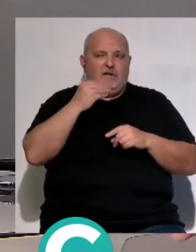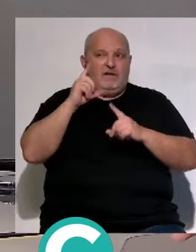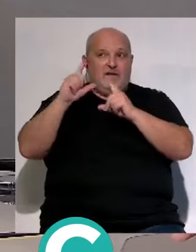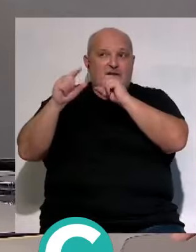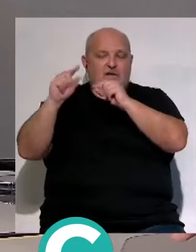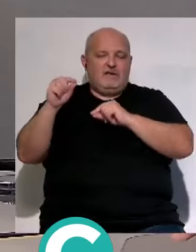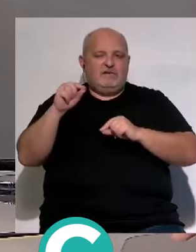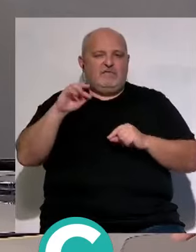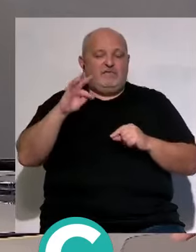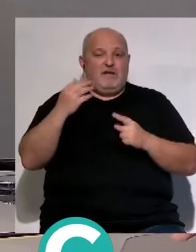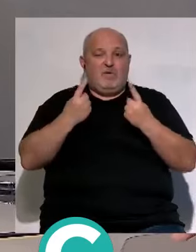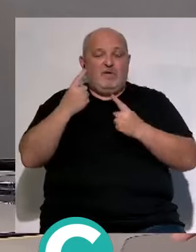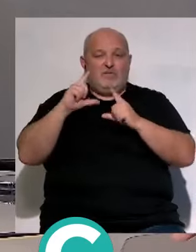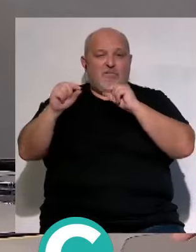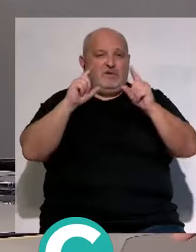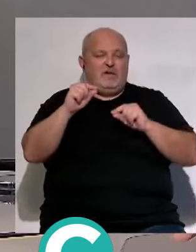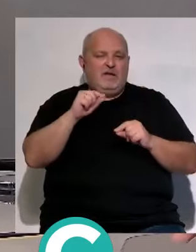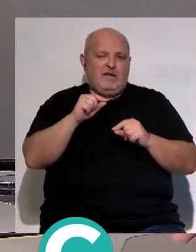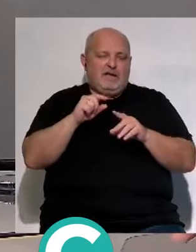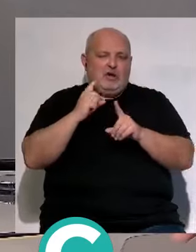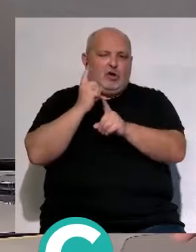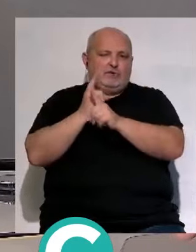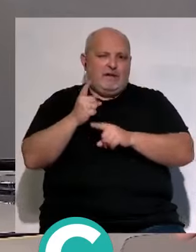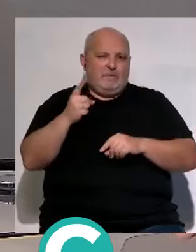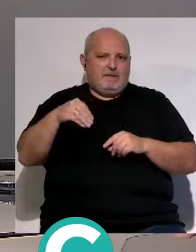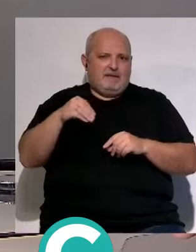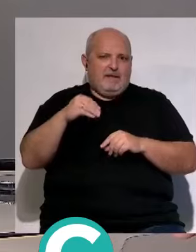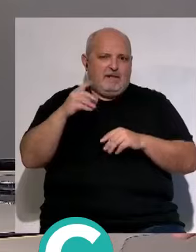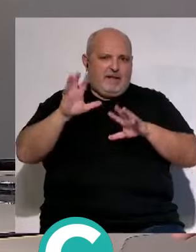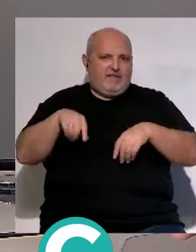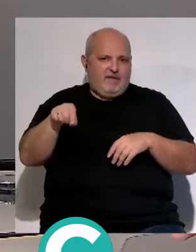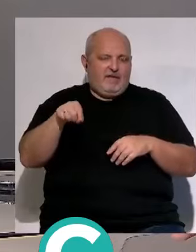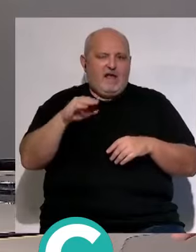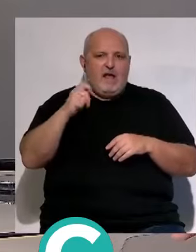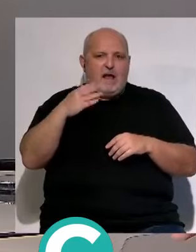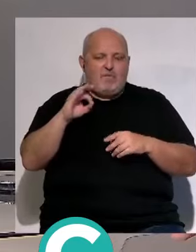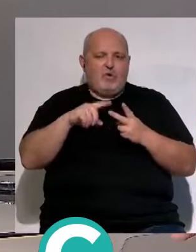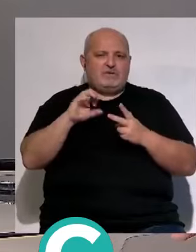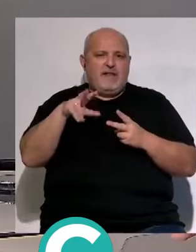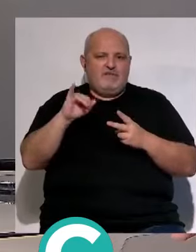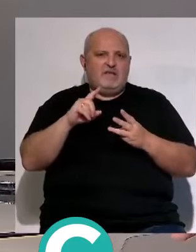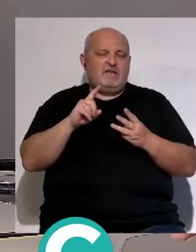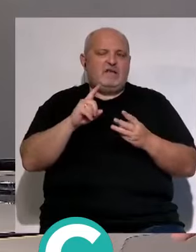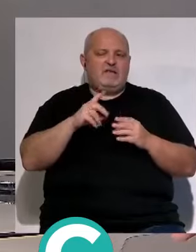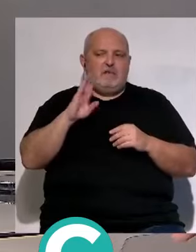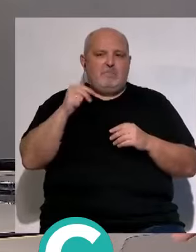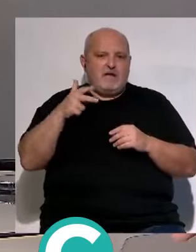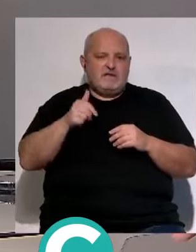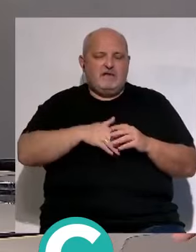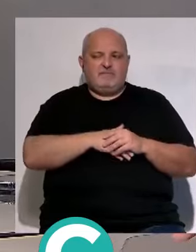sale ningún es decir los últimos que salido han salido mal caso de Acapos caso de Salvi caso de Pacha